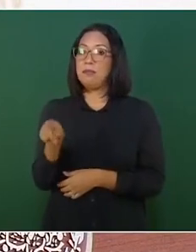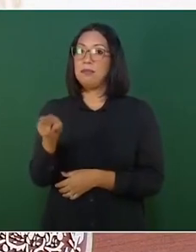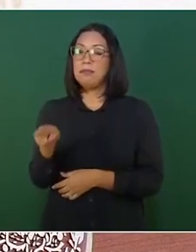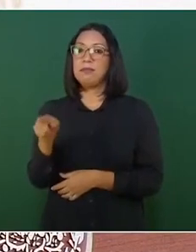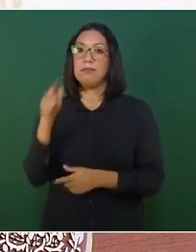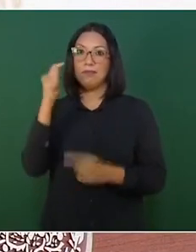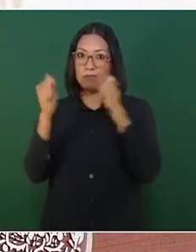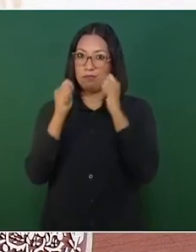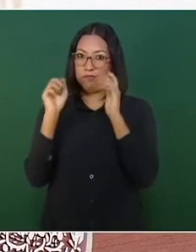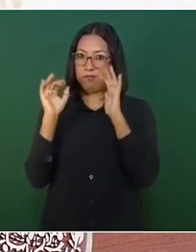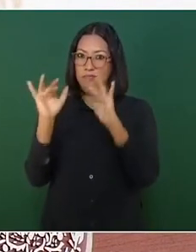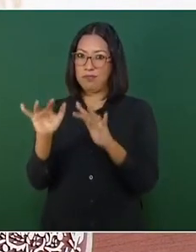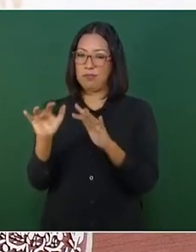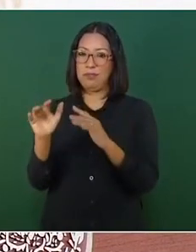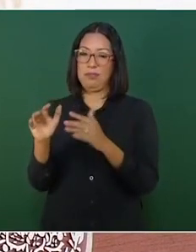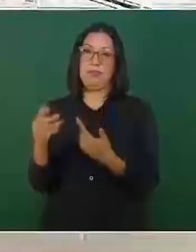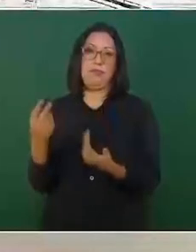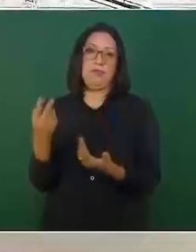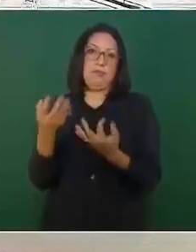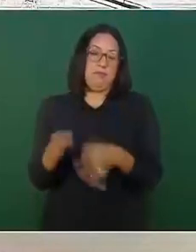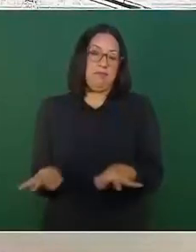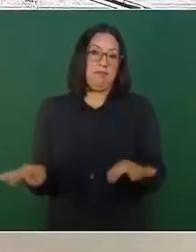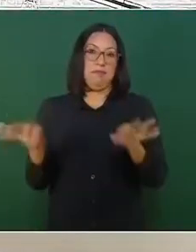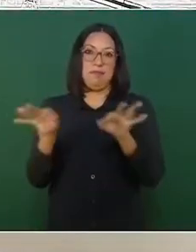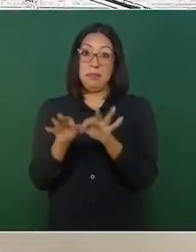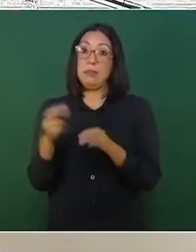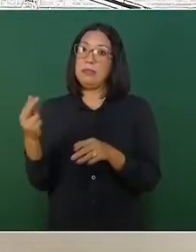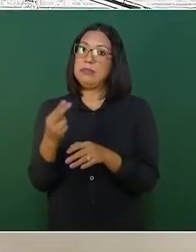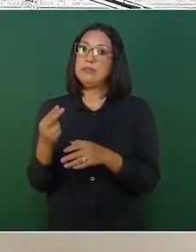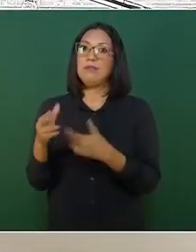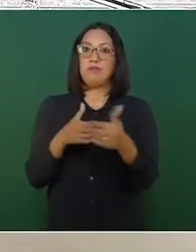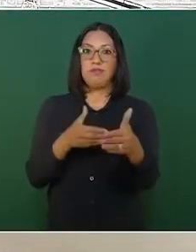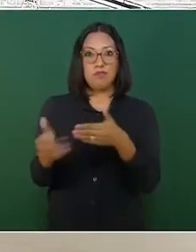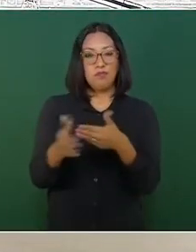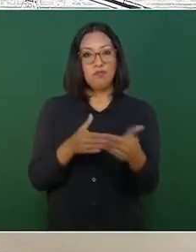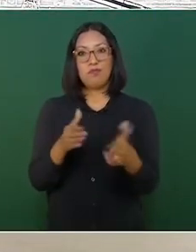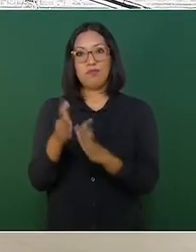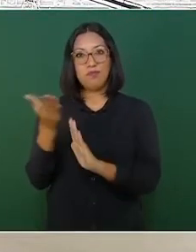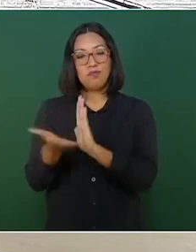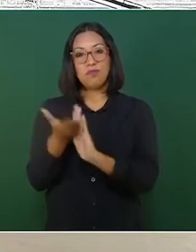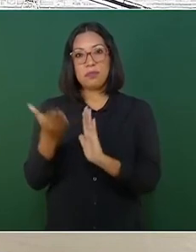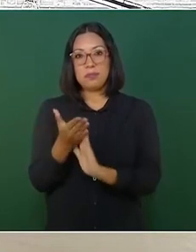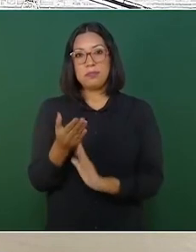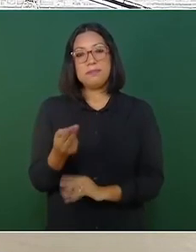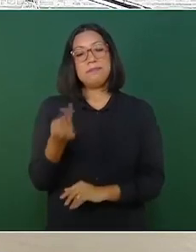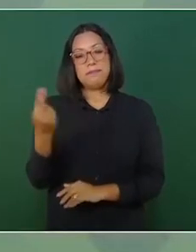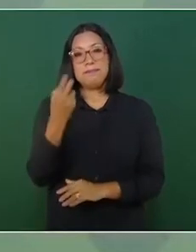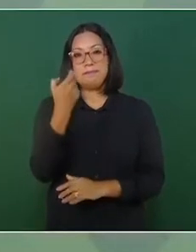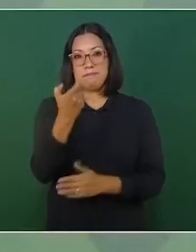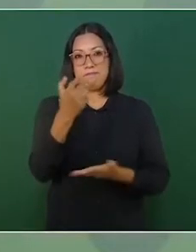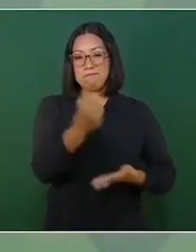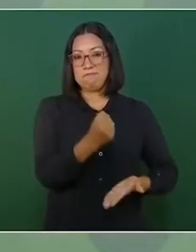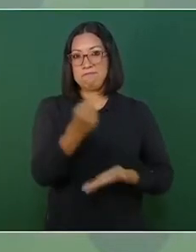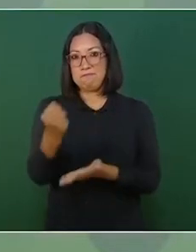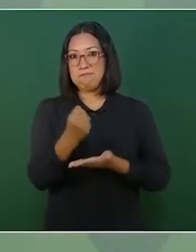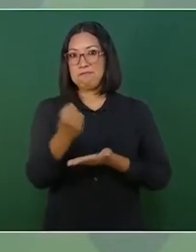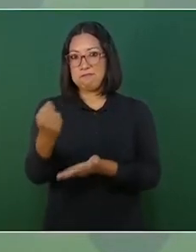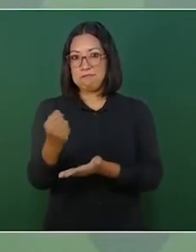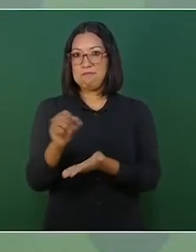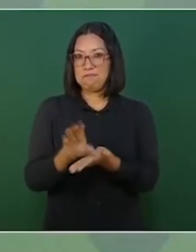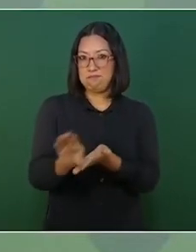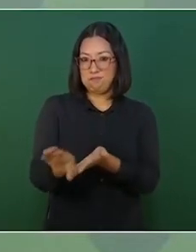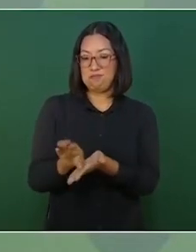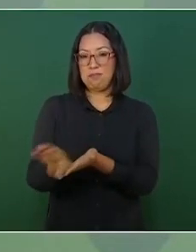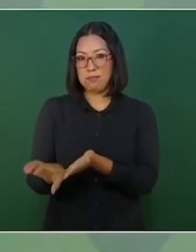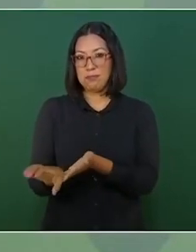necesita modernizarse, que le da la bienvenida a millones y millones de turistas, pero que necesita inversión y hoy, como nunca antes, tenemos inversión